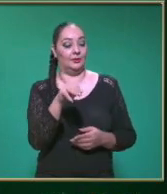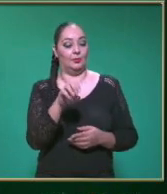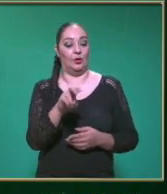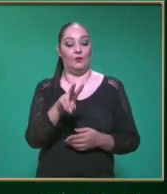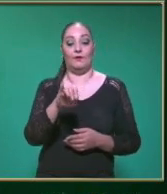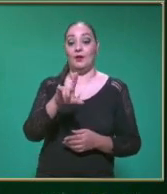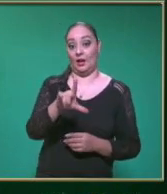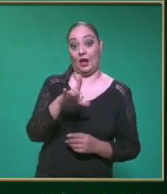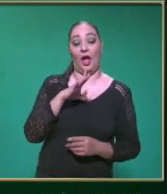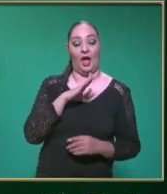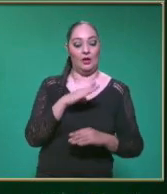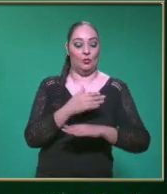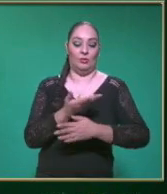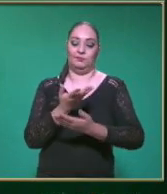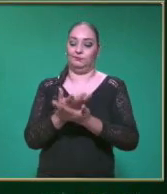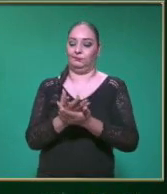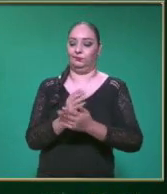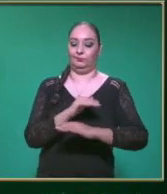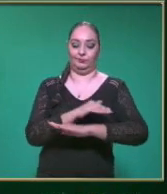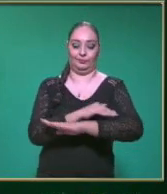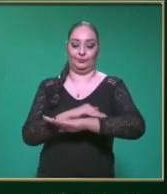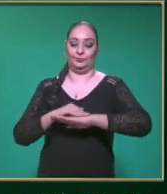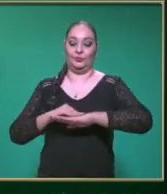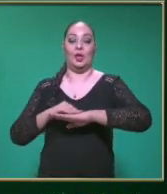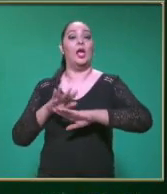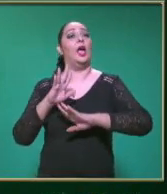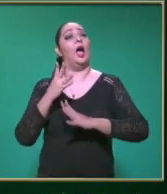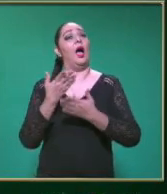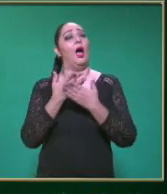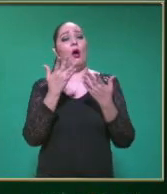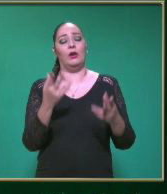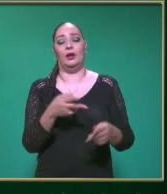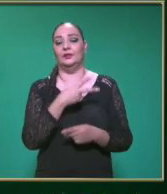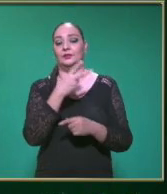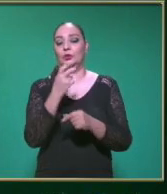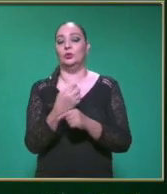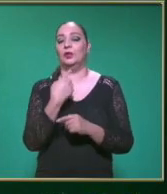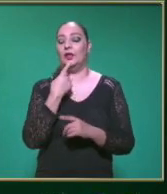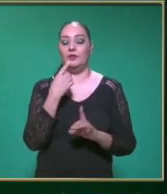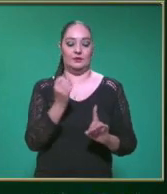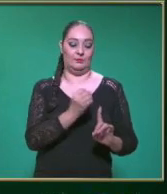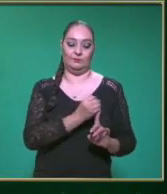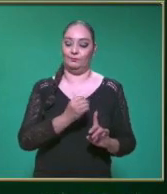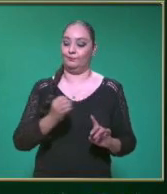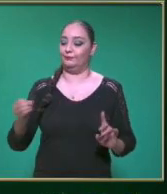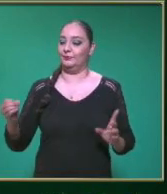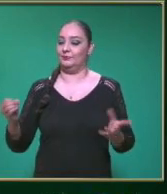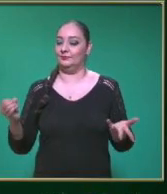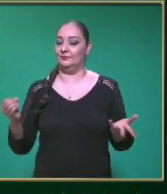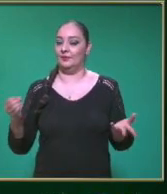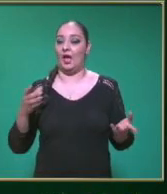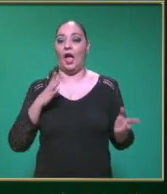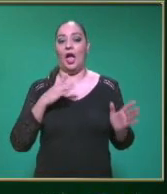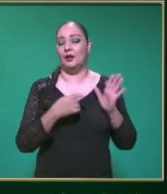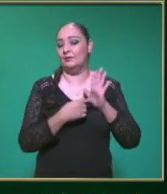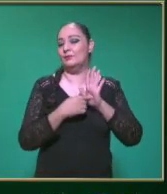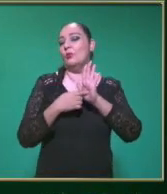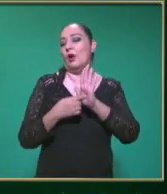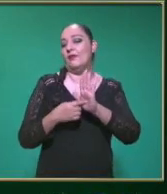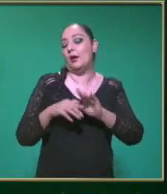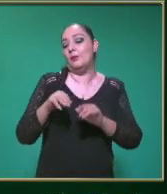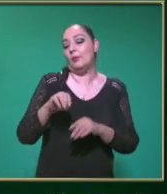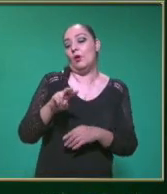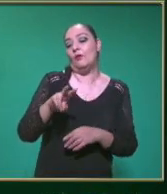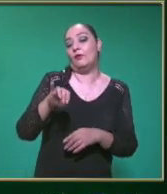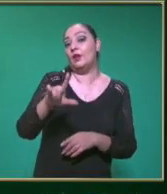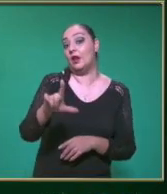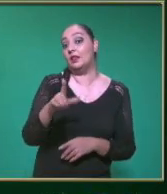en reposo Y entonces ya tenemos una Vamos a interpretar La segunda Que nos dice Representa al móvil Con mayor rapidez Entonces ya nos